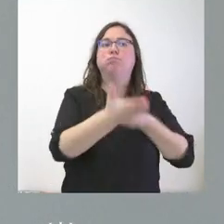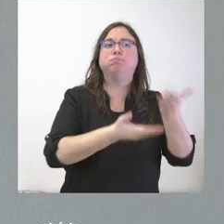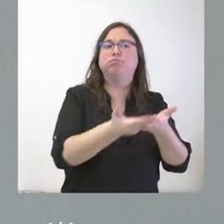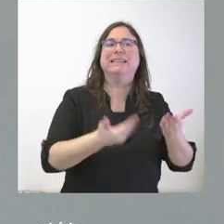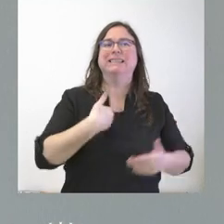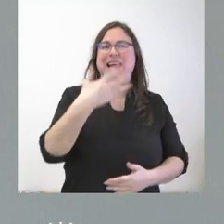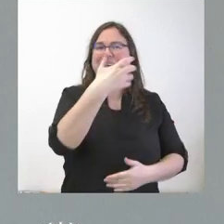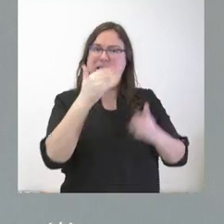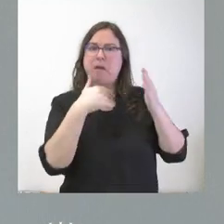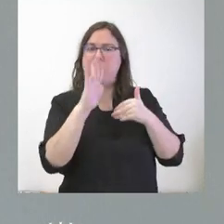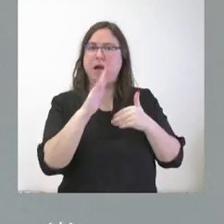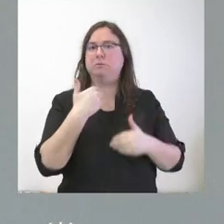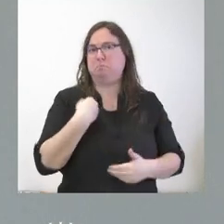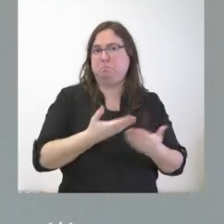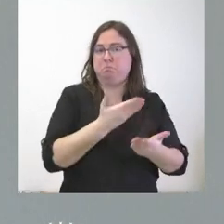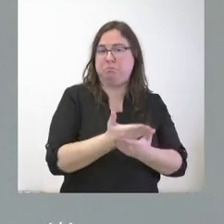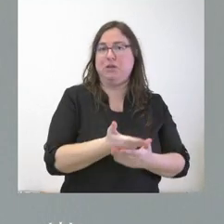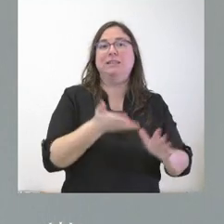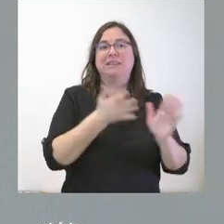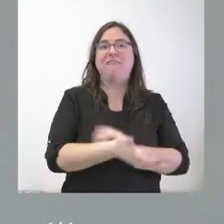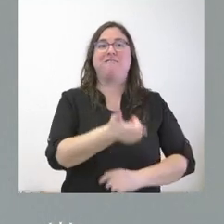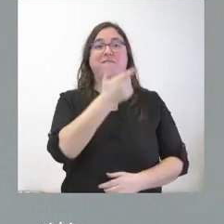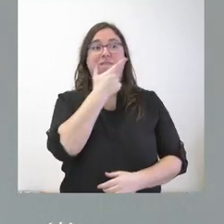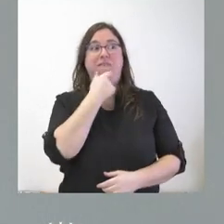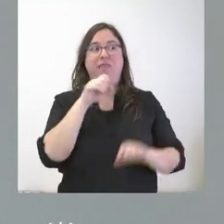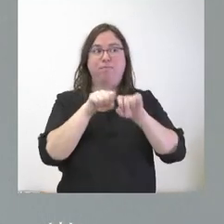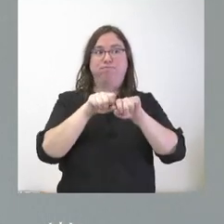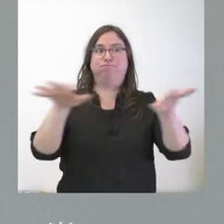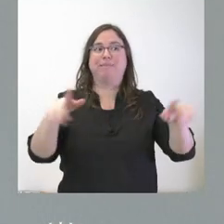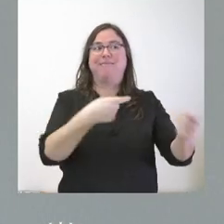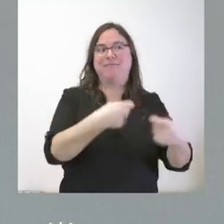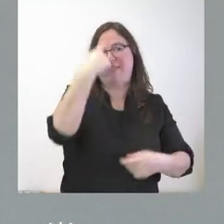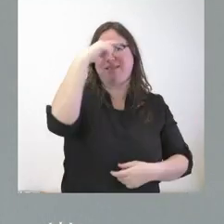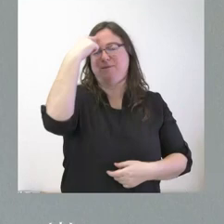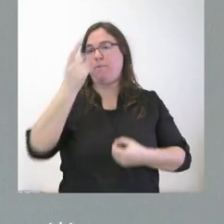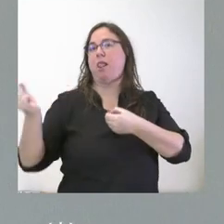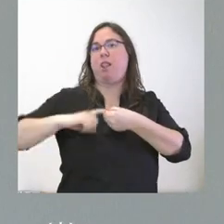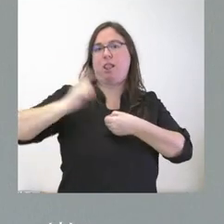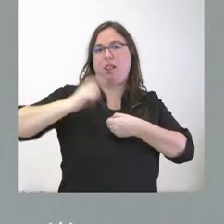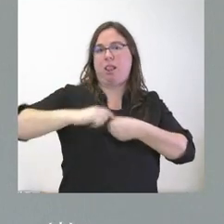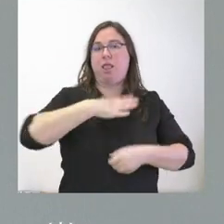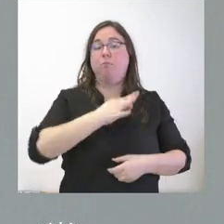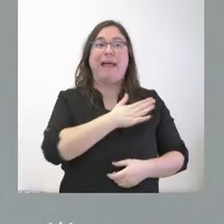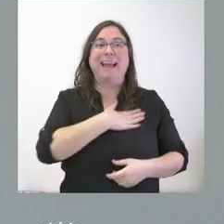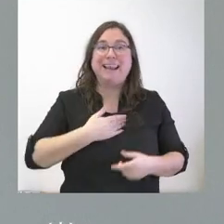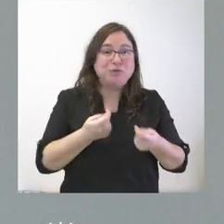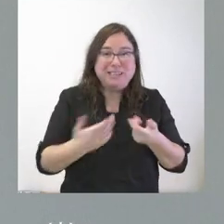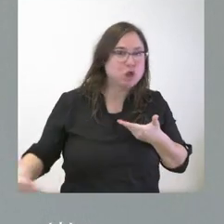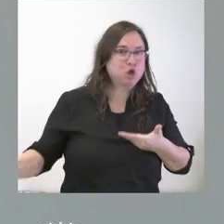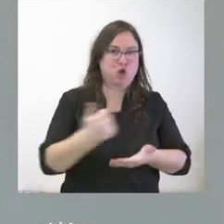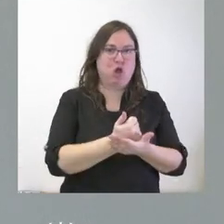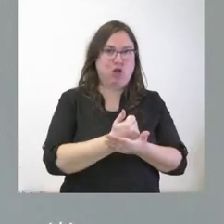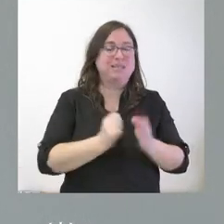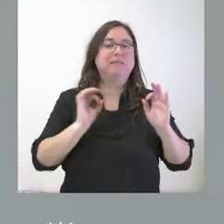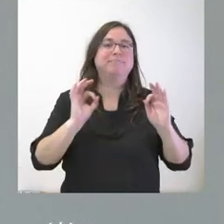ayuda y la han solicitado, es más fácil conocerlo para el conjunto de los establecimientos que puedan apuntarse. Por tanto, nosotros queremos que sean todos y, especialmente,